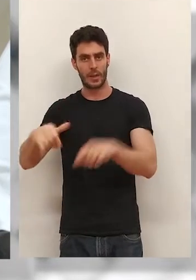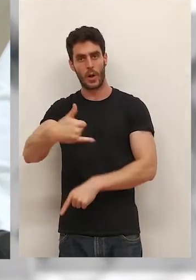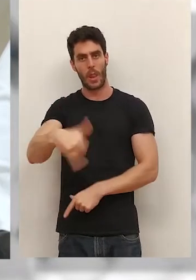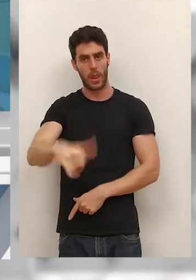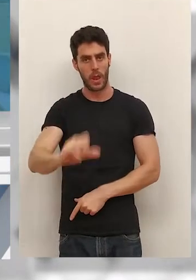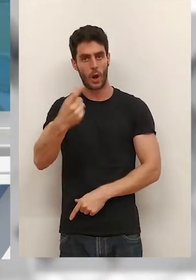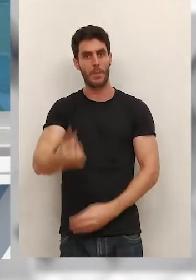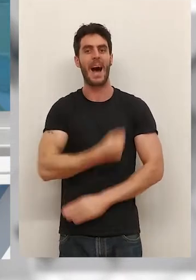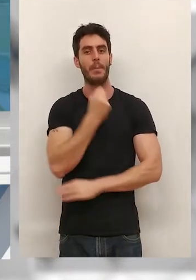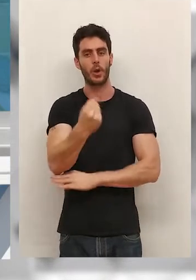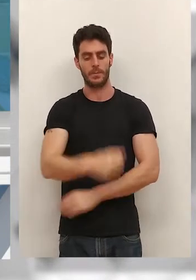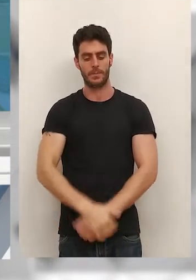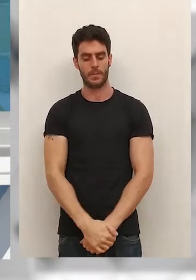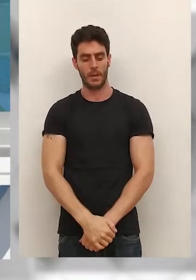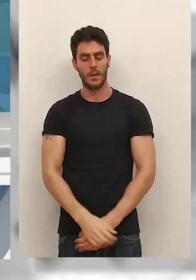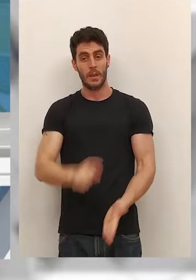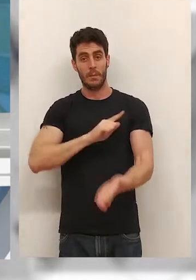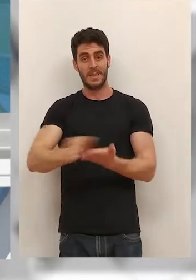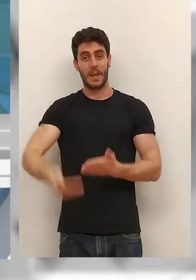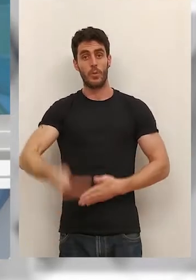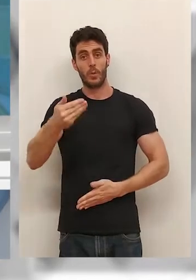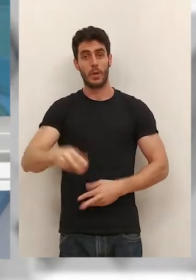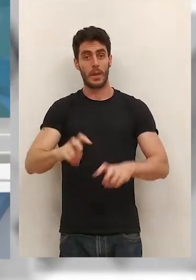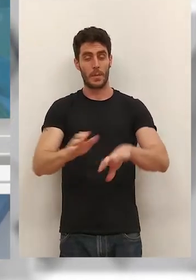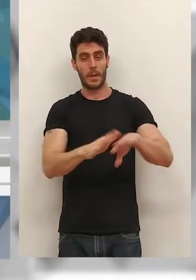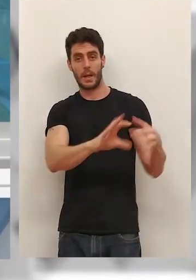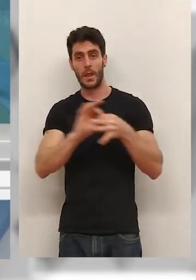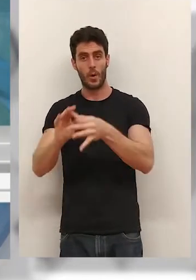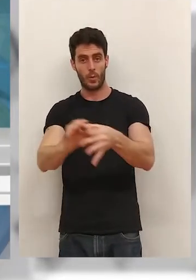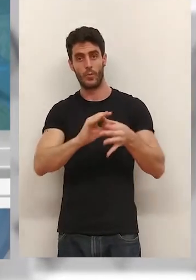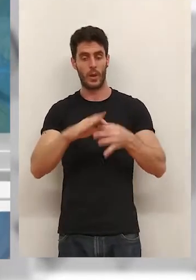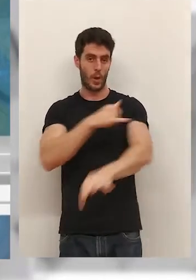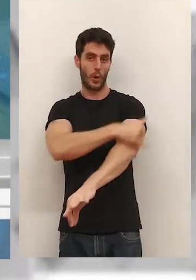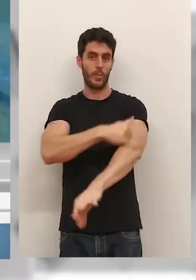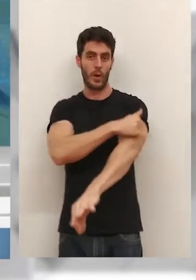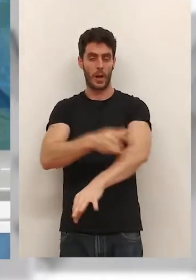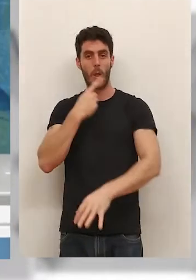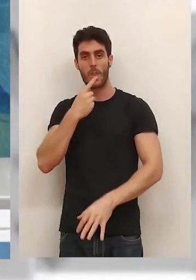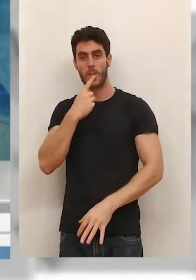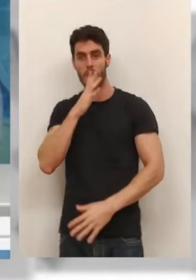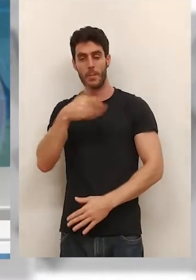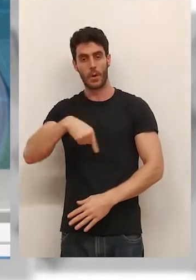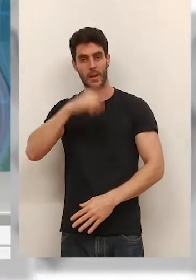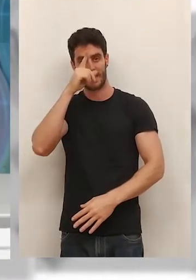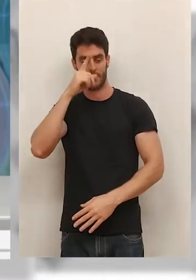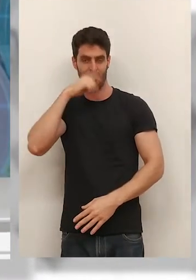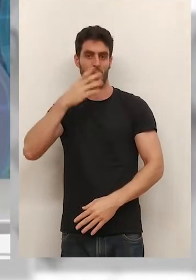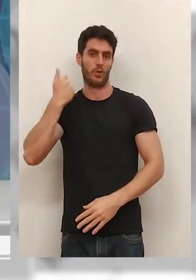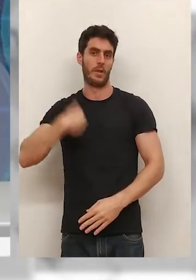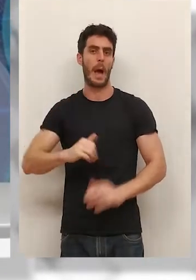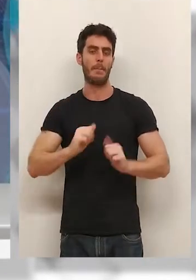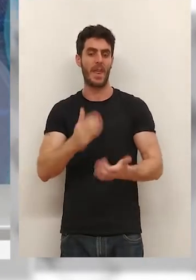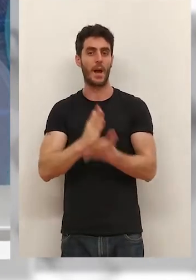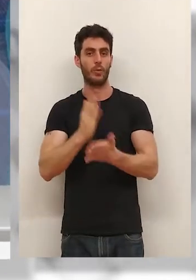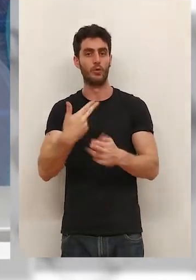desfavorecidos. Es un mensaje claro desde Izquierda Unida al Ejecutivo Socialista de Concha Andreu. El curso político ha comenzado en La Rioja